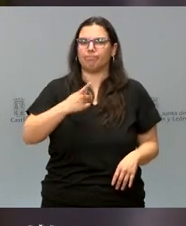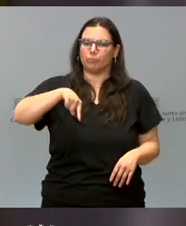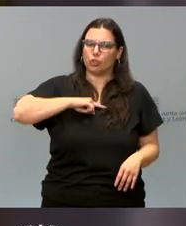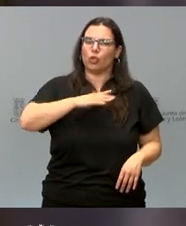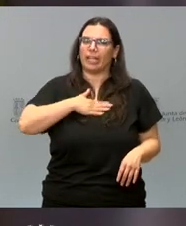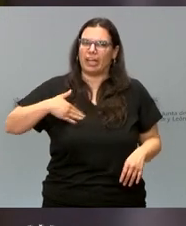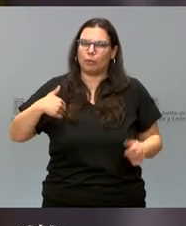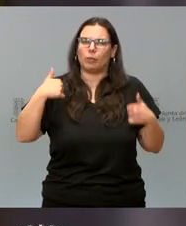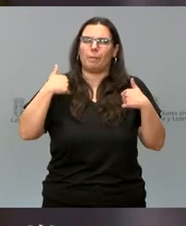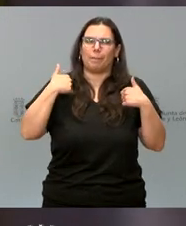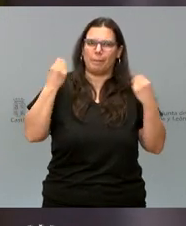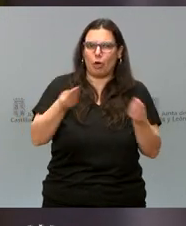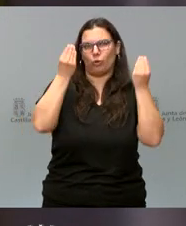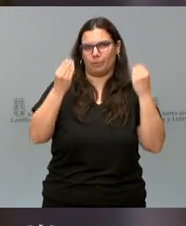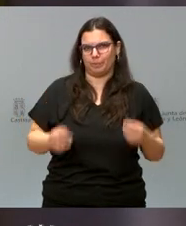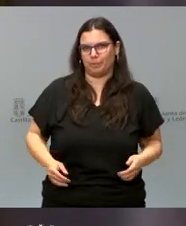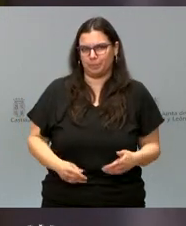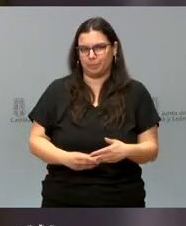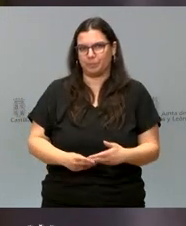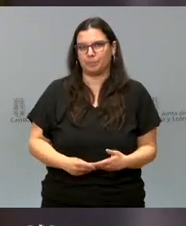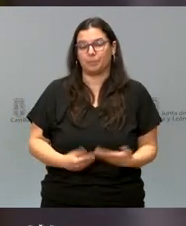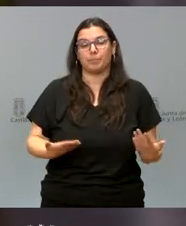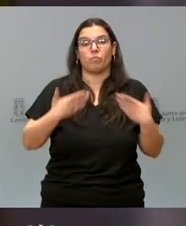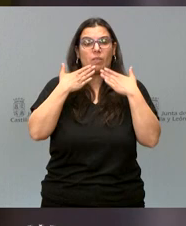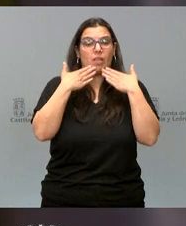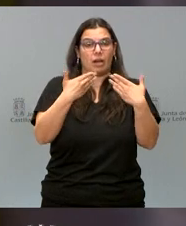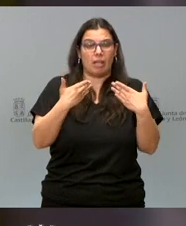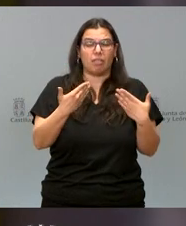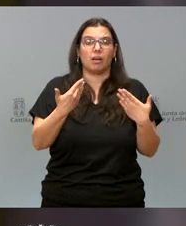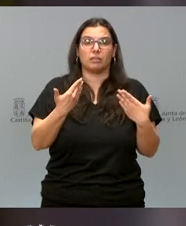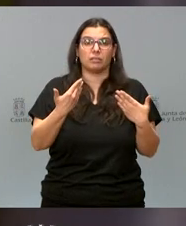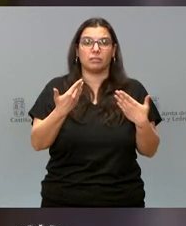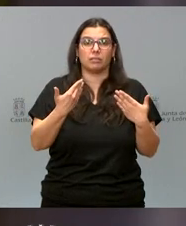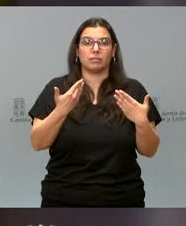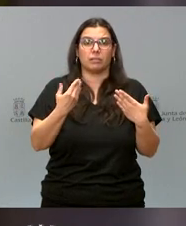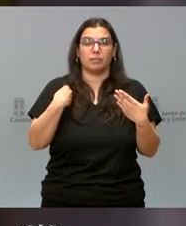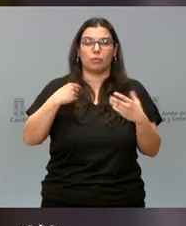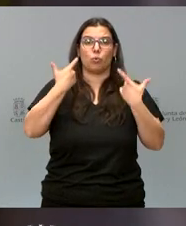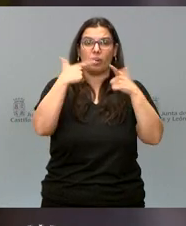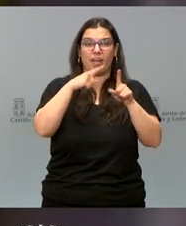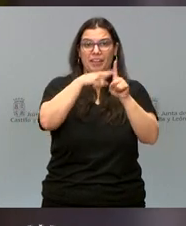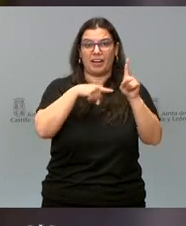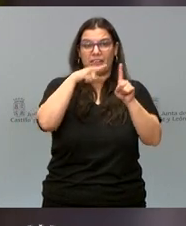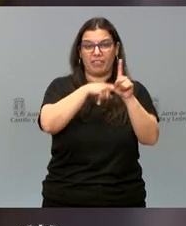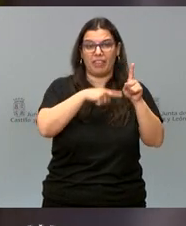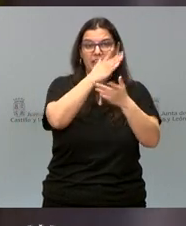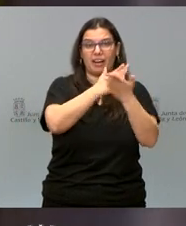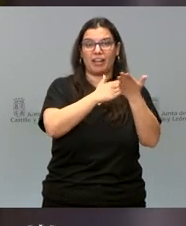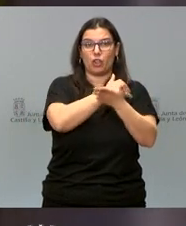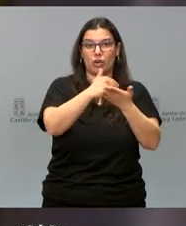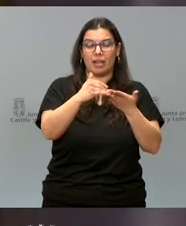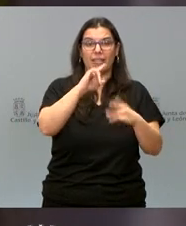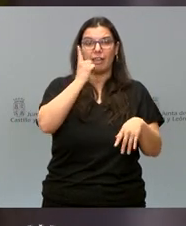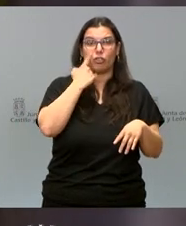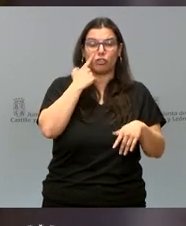ambiciosos desde el agradecimiento a la DIRCIL, la unidad de referencia regional de